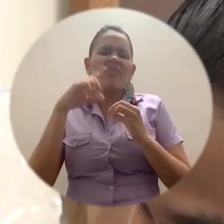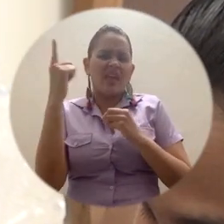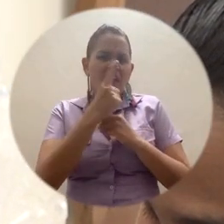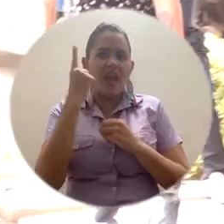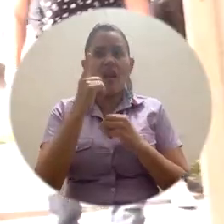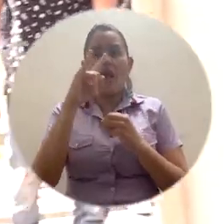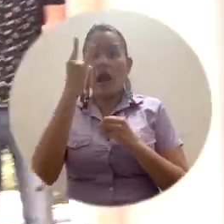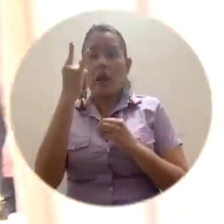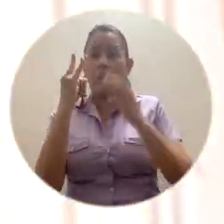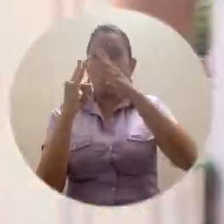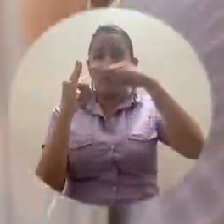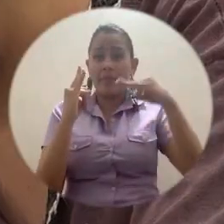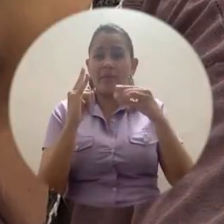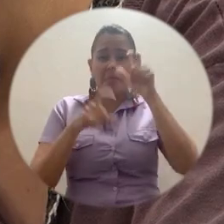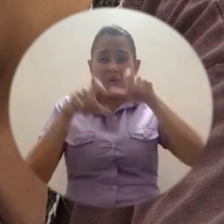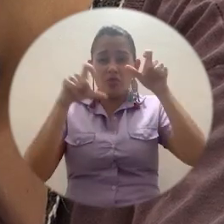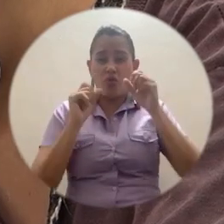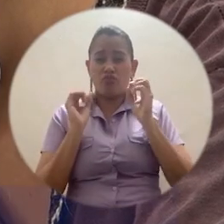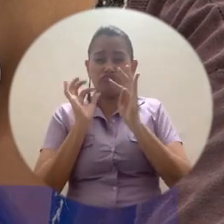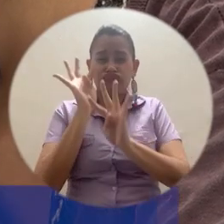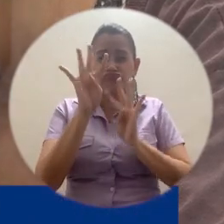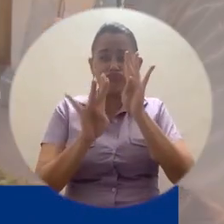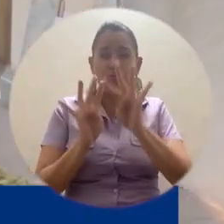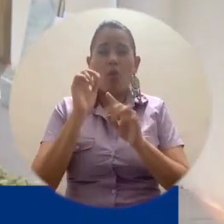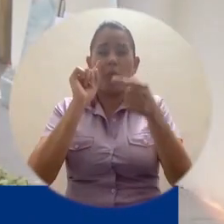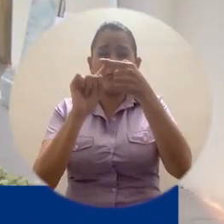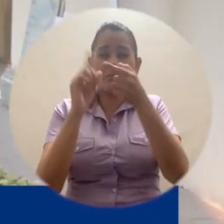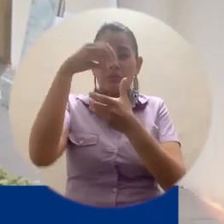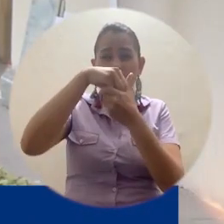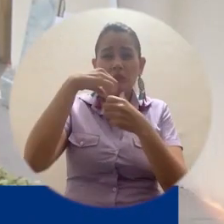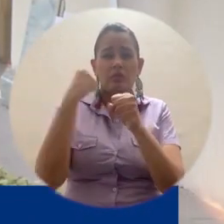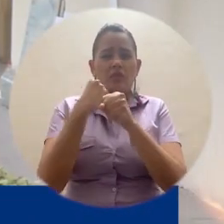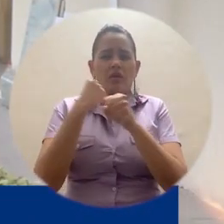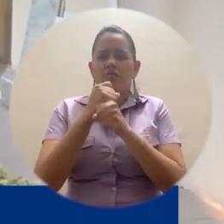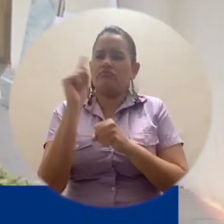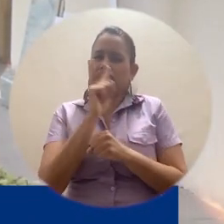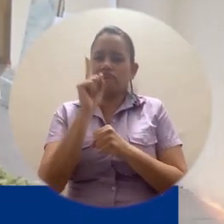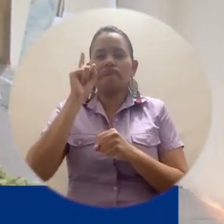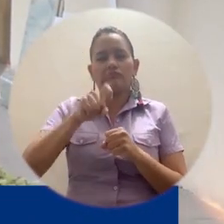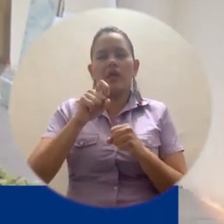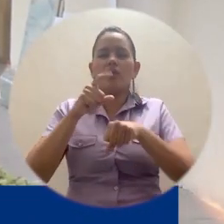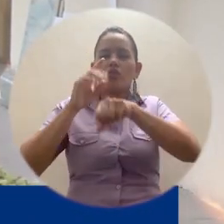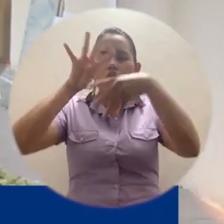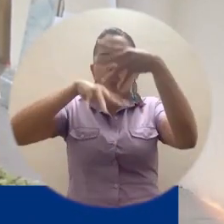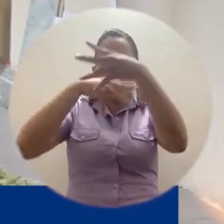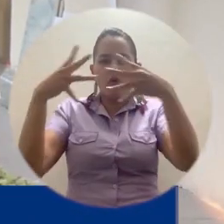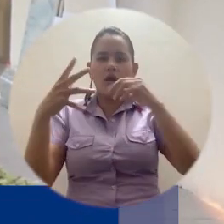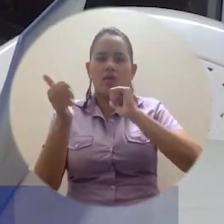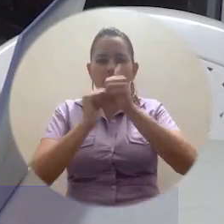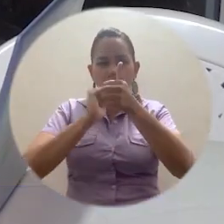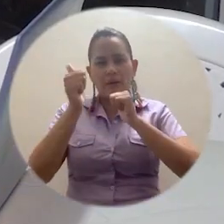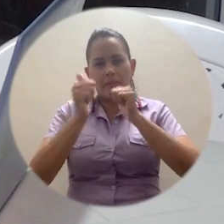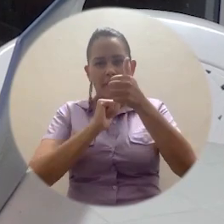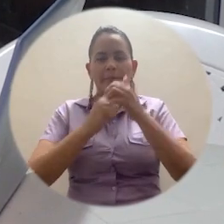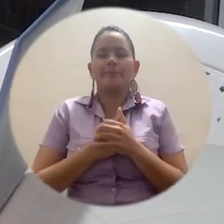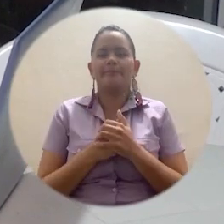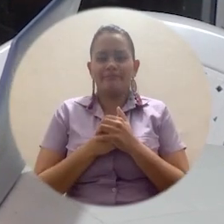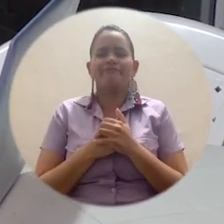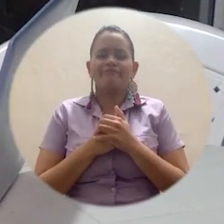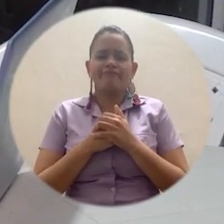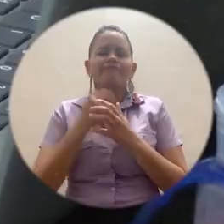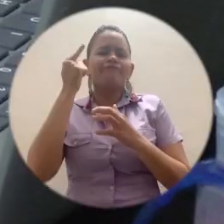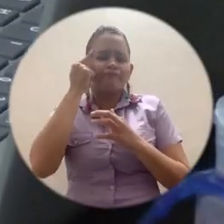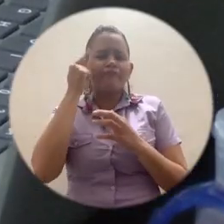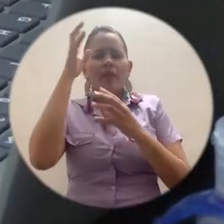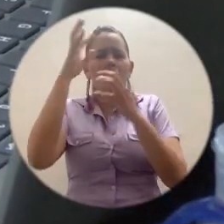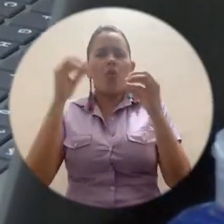mater que requieran asistir presencialmente al campus. Nosotros acatando la política lo que hicimos fue principalmente reducir un poco los que podían hacer sus